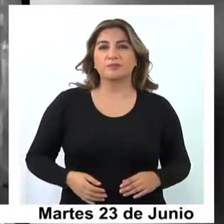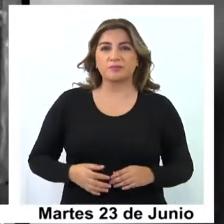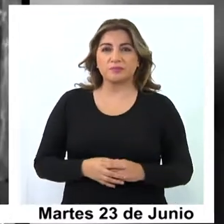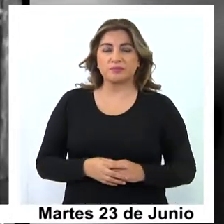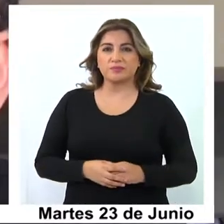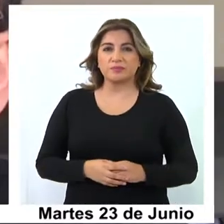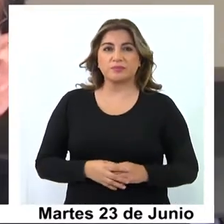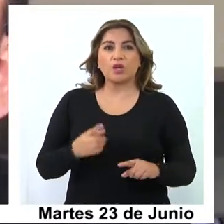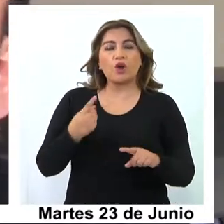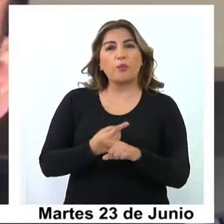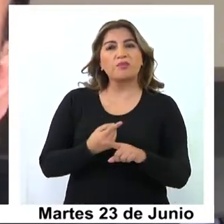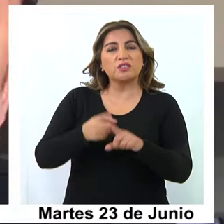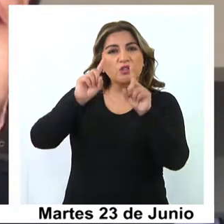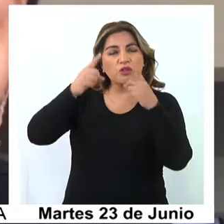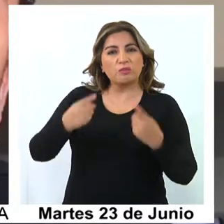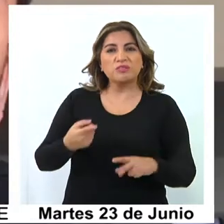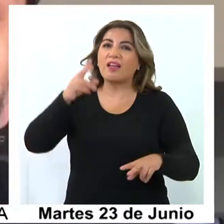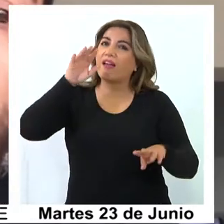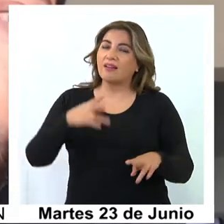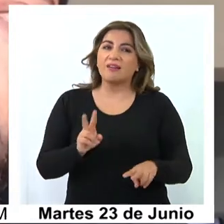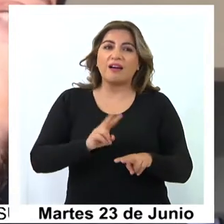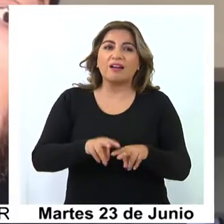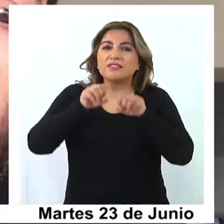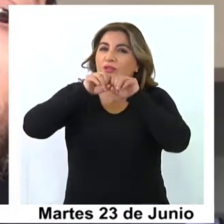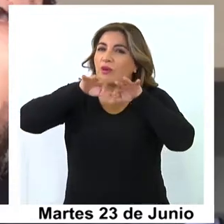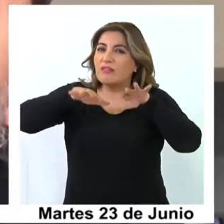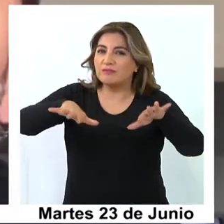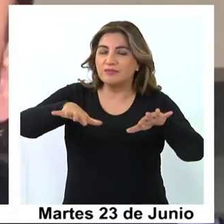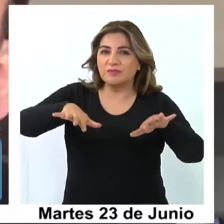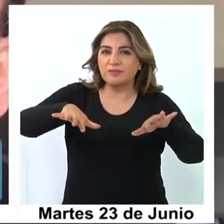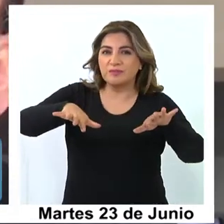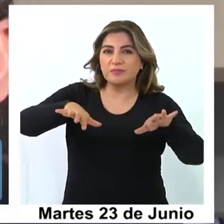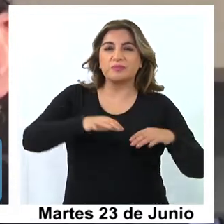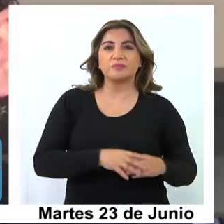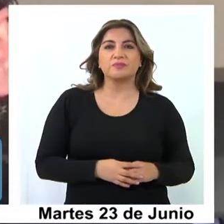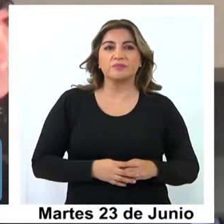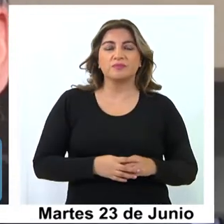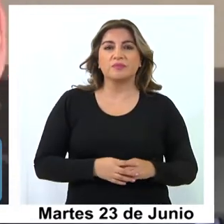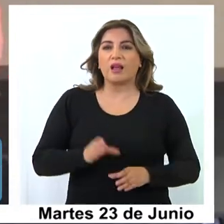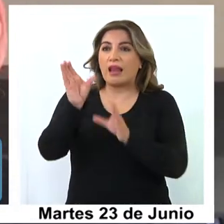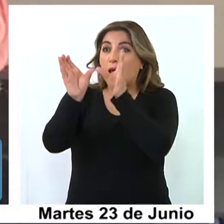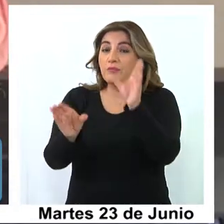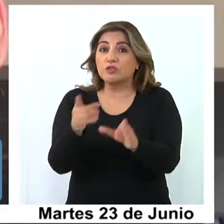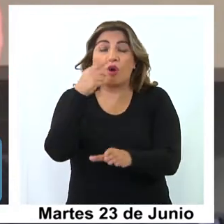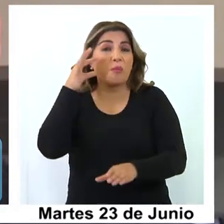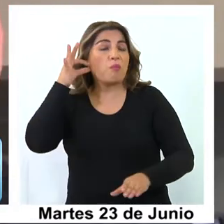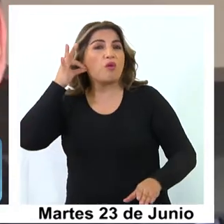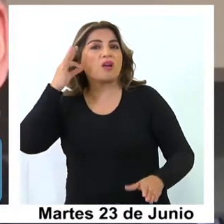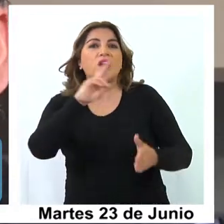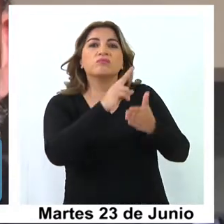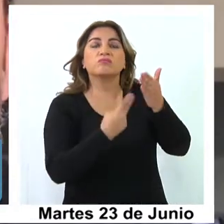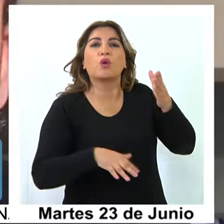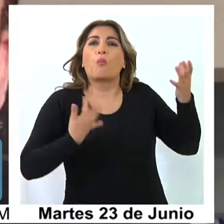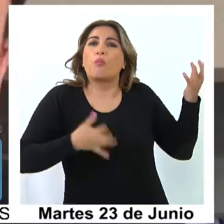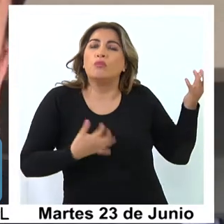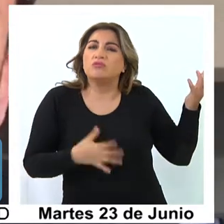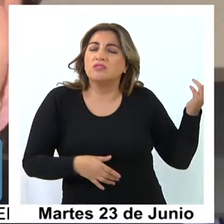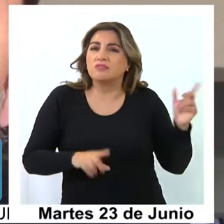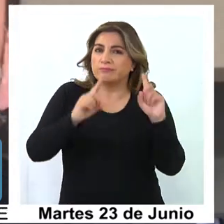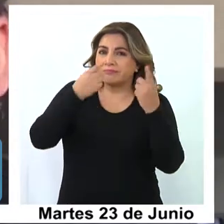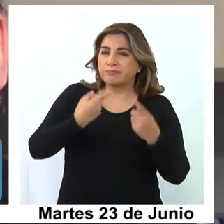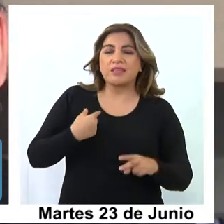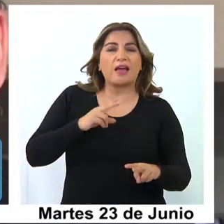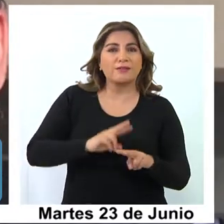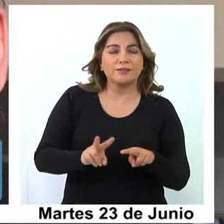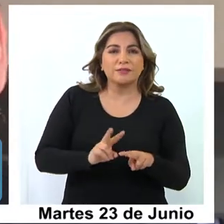Los conversadores musicales son instancias de difusión de los artistas locales, en este caso los músicos, que